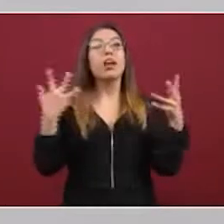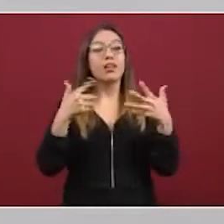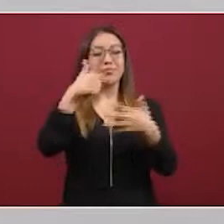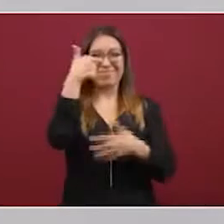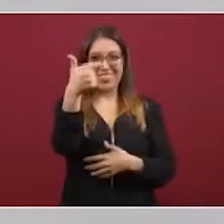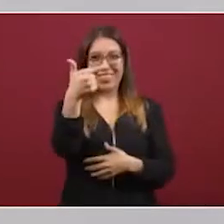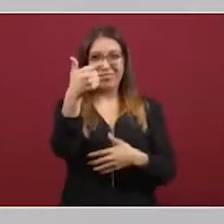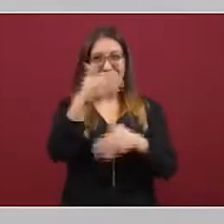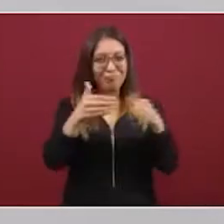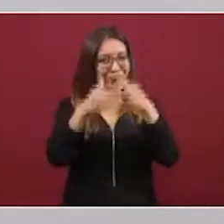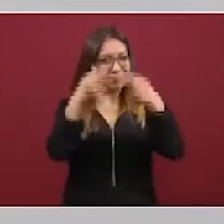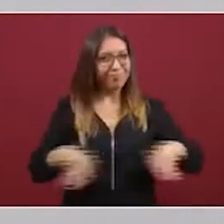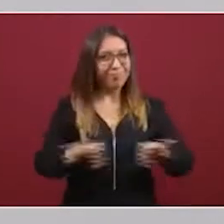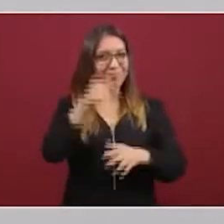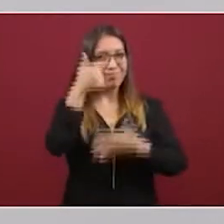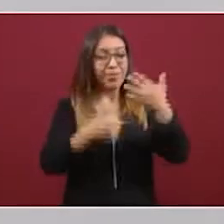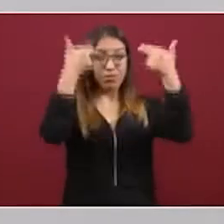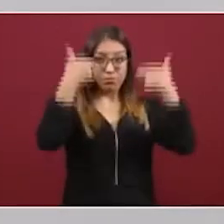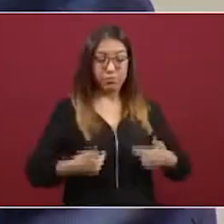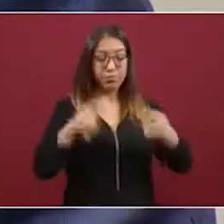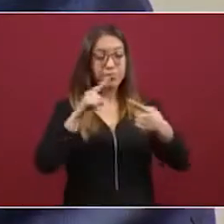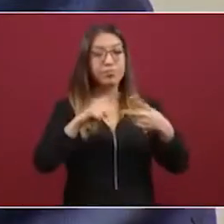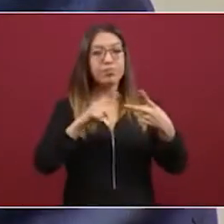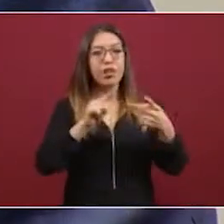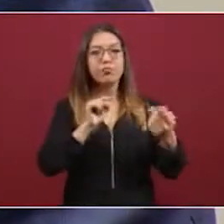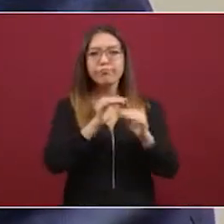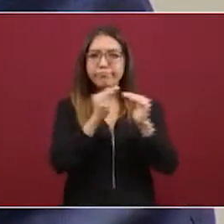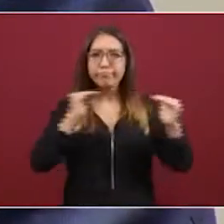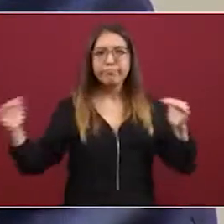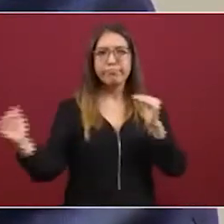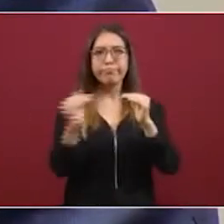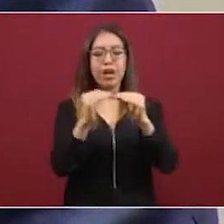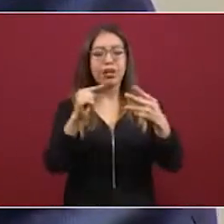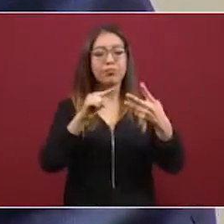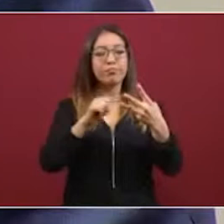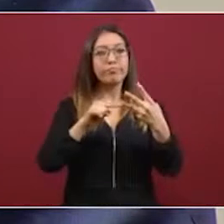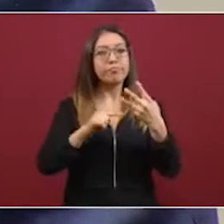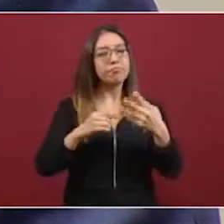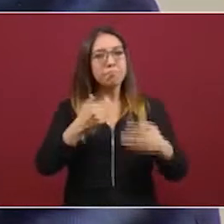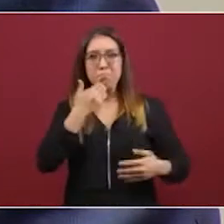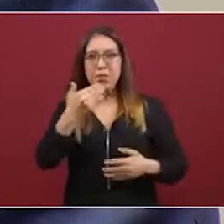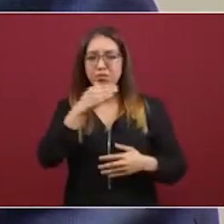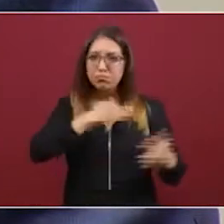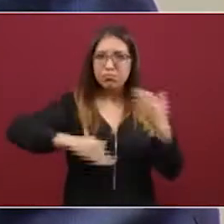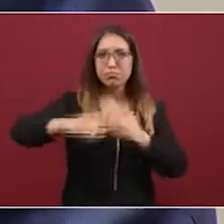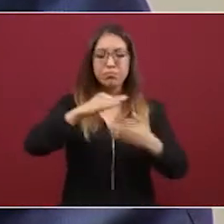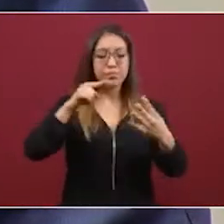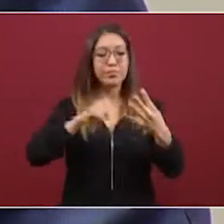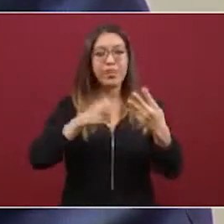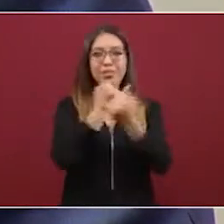principios fundamentales, humanidad, imparcialidad, neutralidad, independencia, voluntariado,